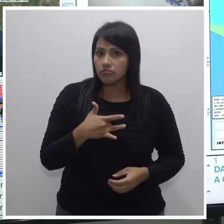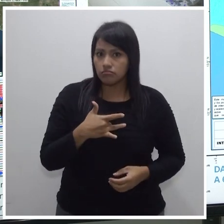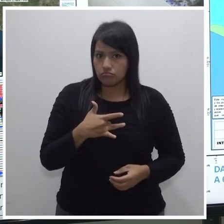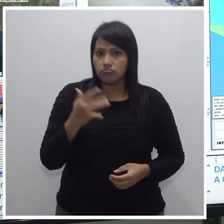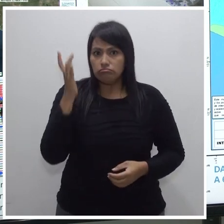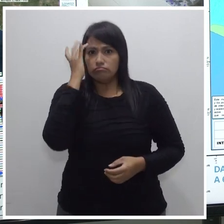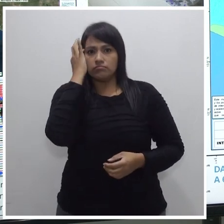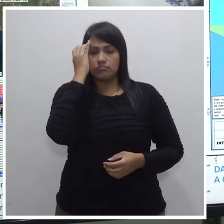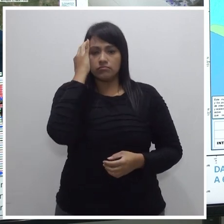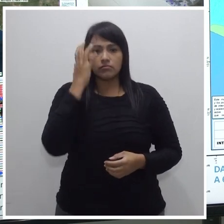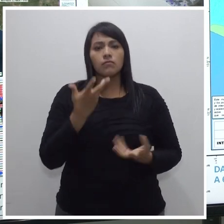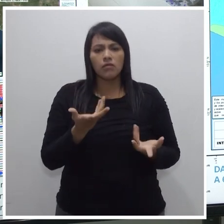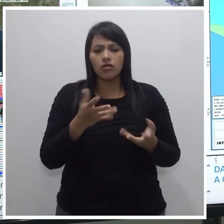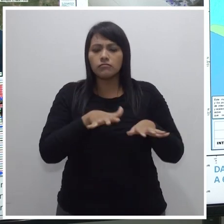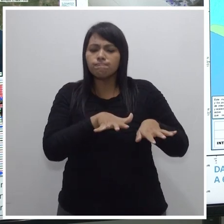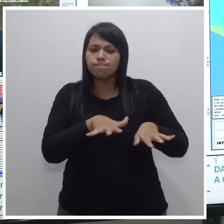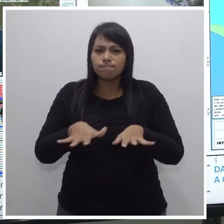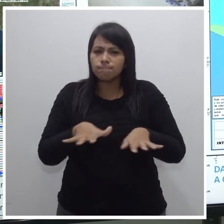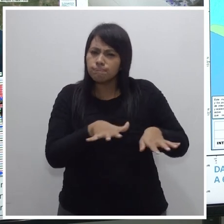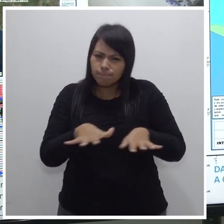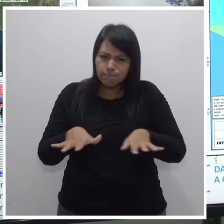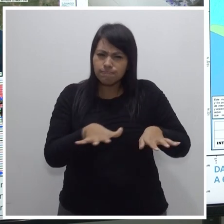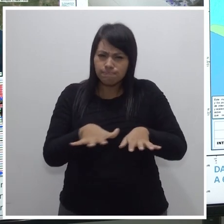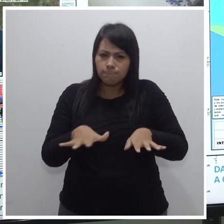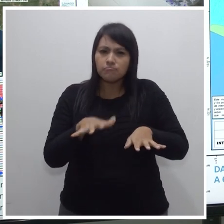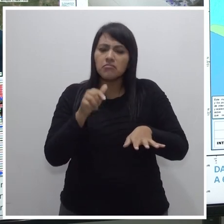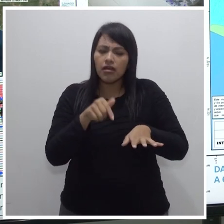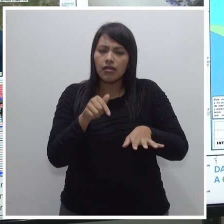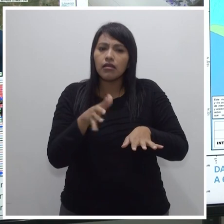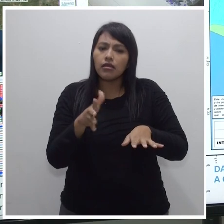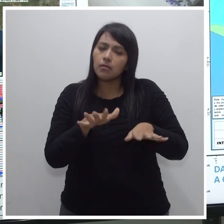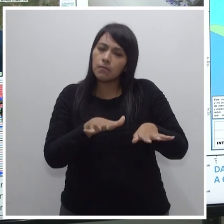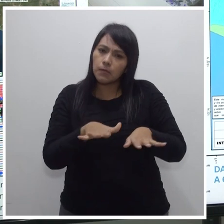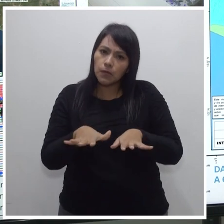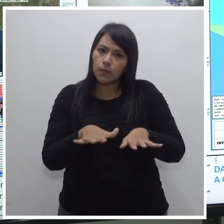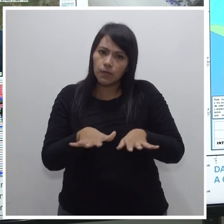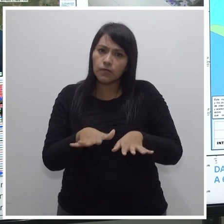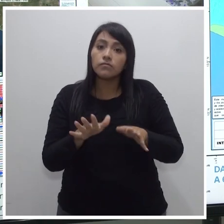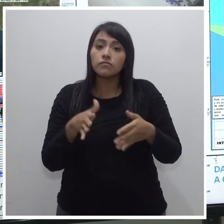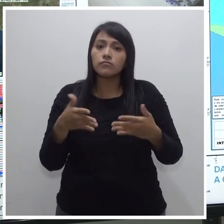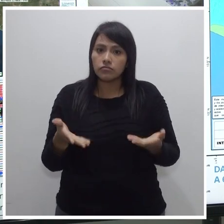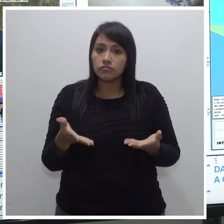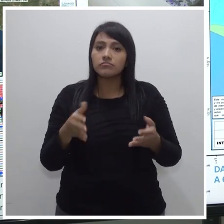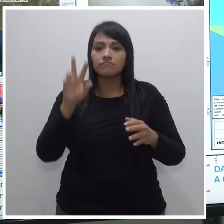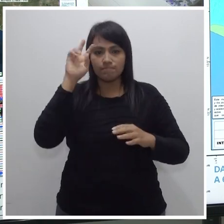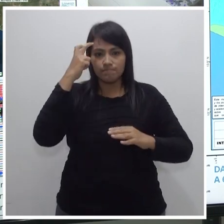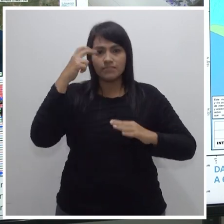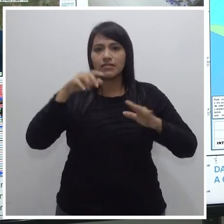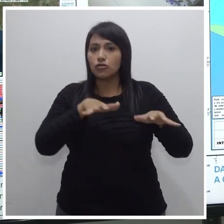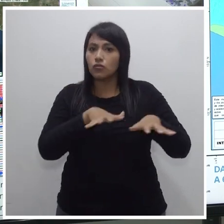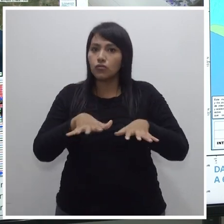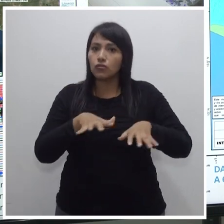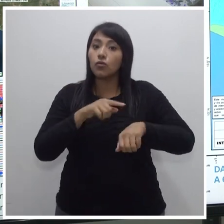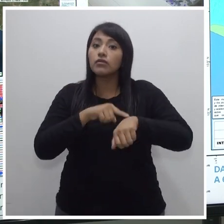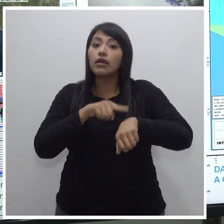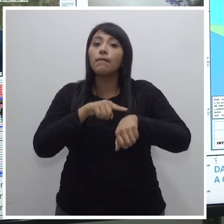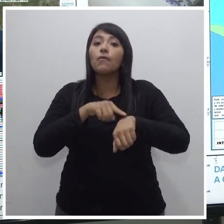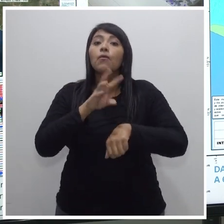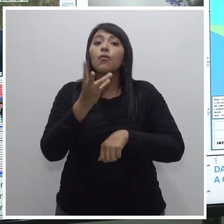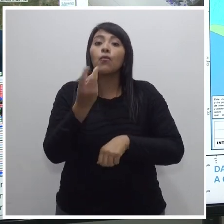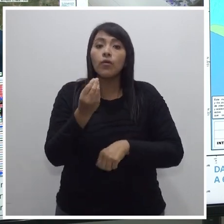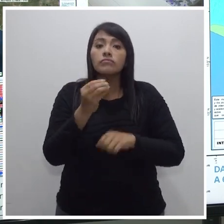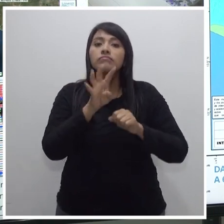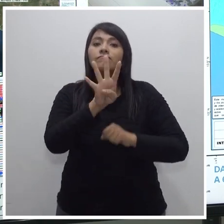daño potencial del sismo es leve y esto debido a la profundidad, a la duración del sismo. Tuvimos 40